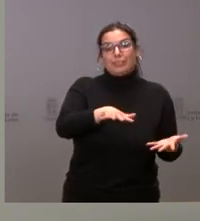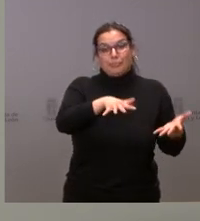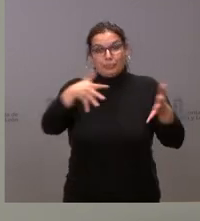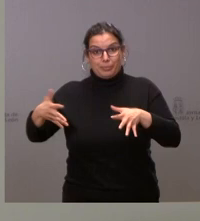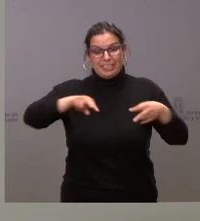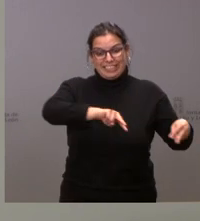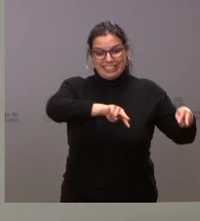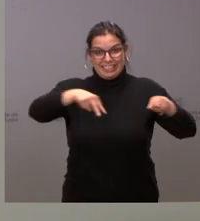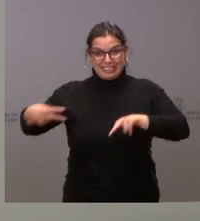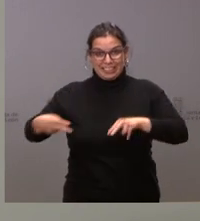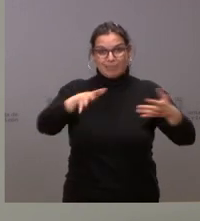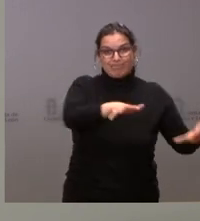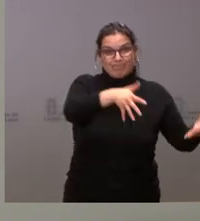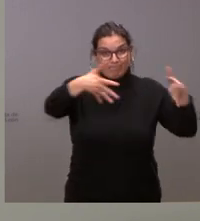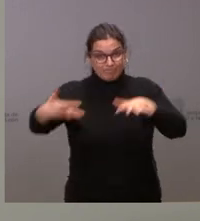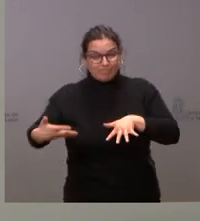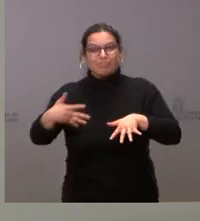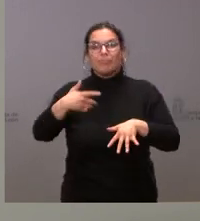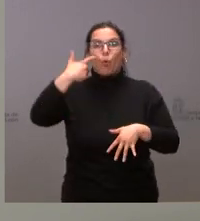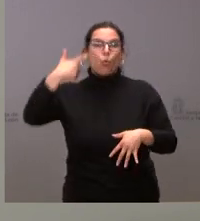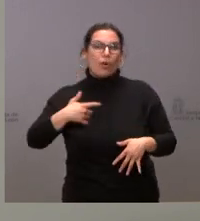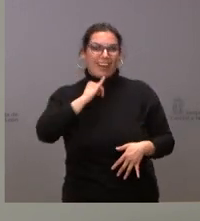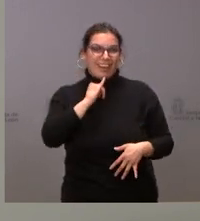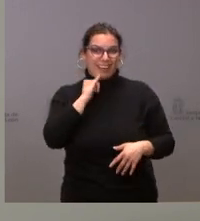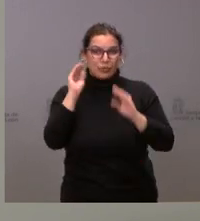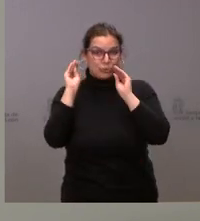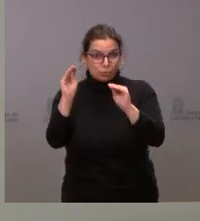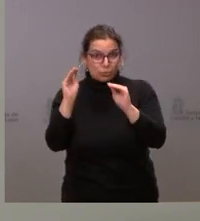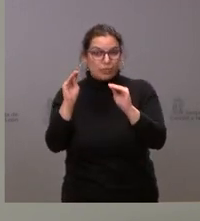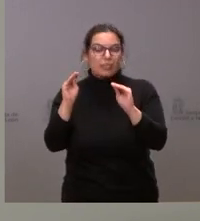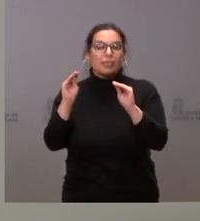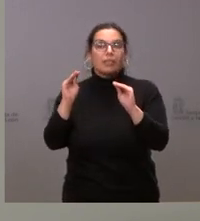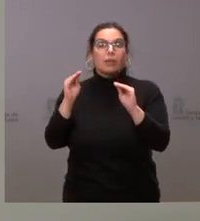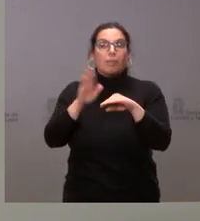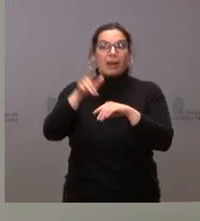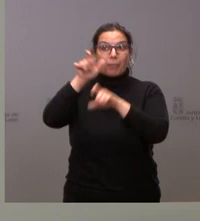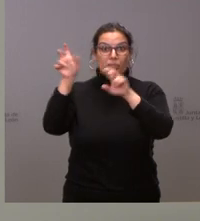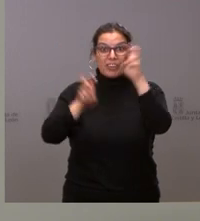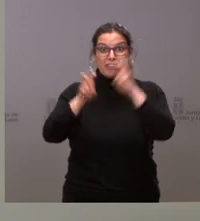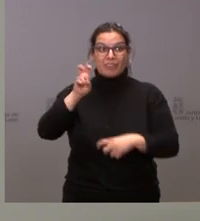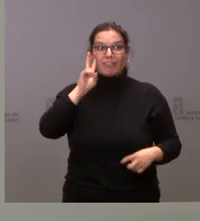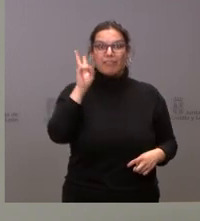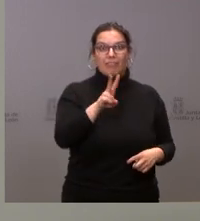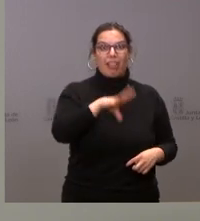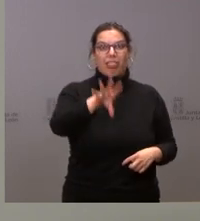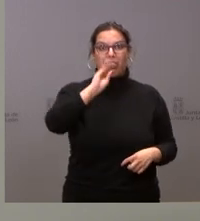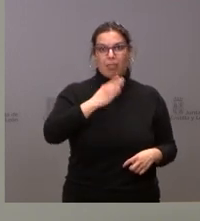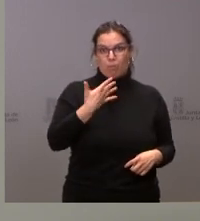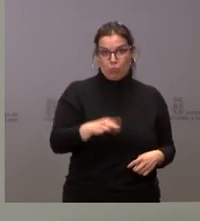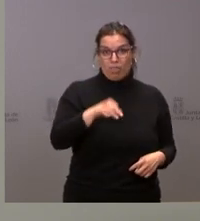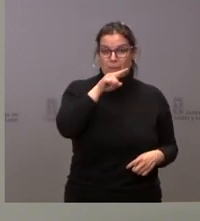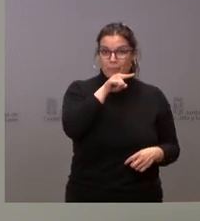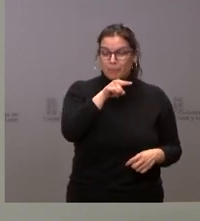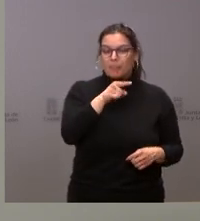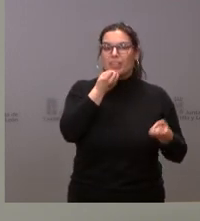por tanto, que pudiera ser accesible a las personas que vinieran a nuestra comunidad autónoma. Allí ofreceremos información